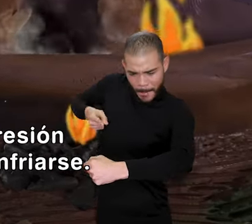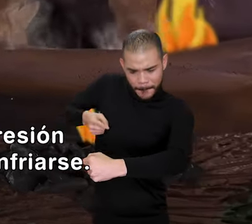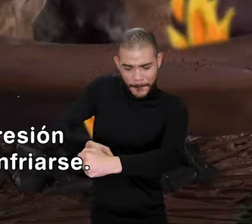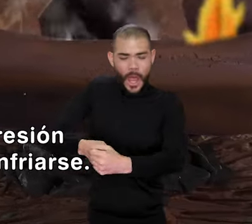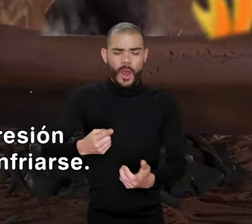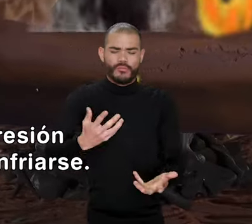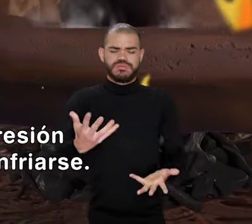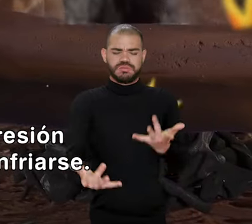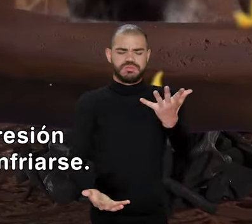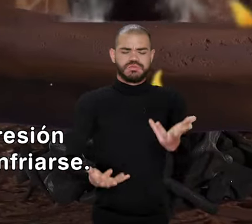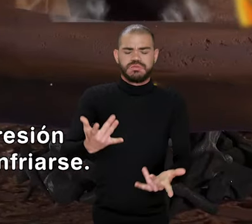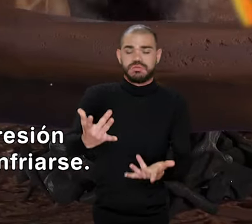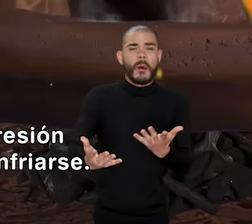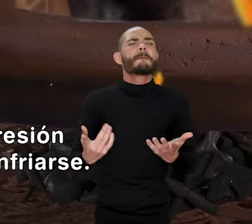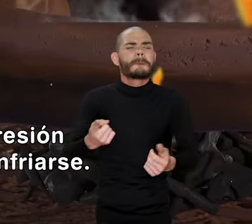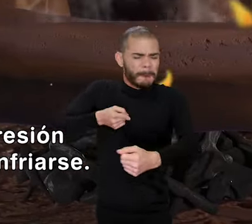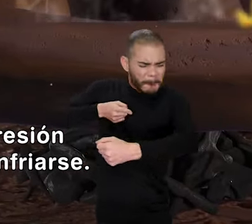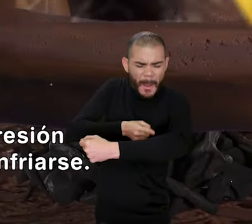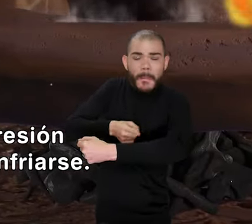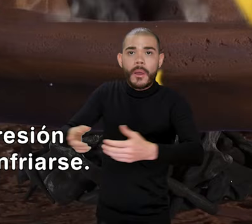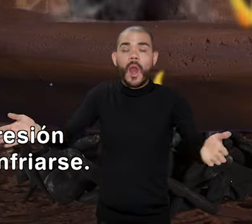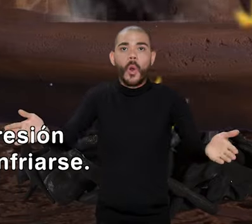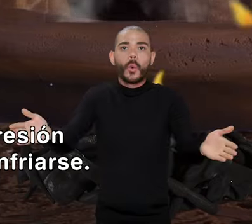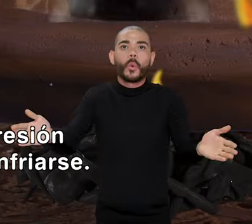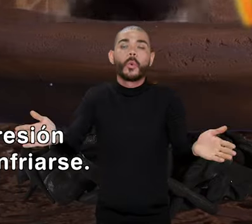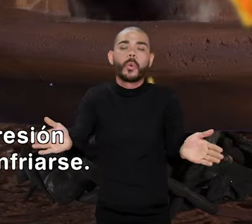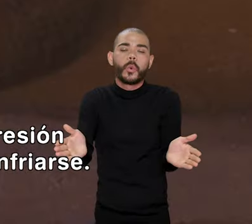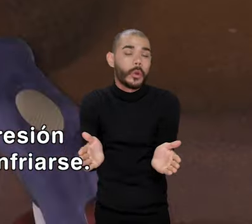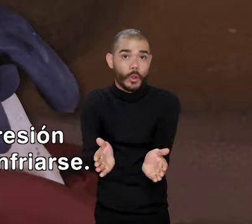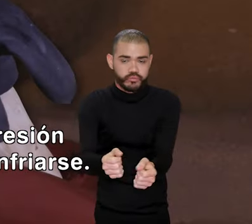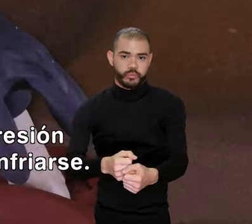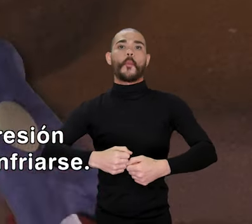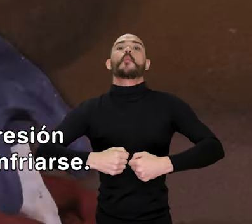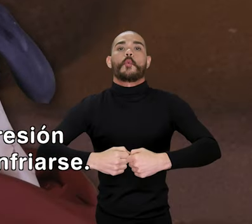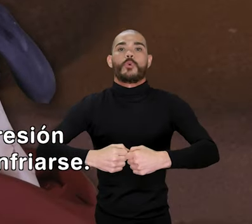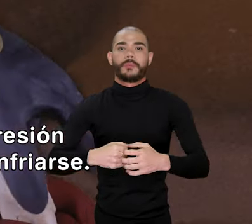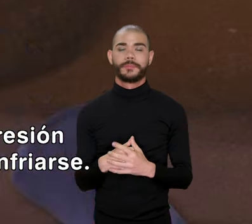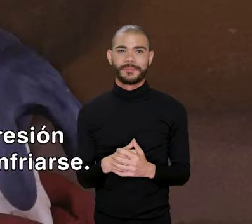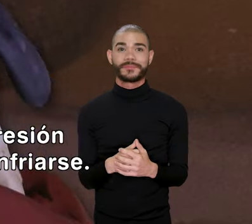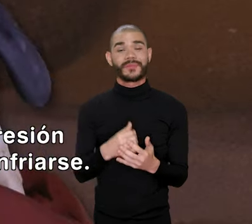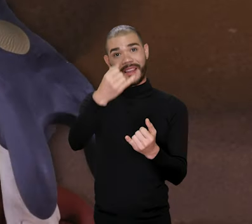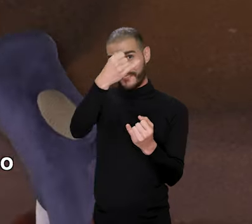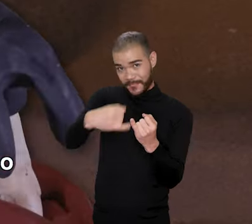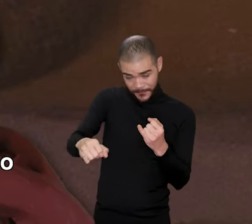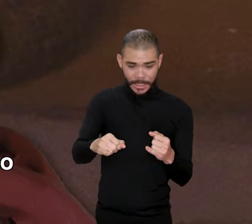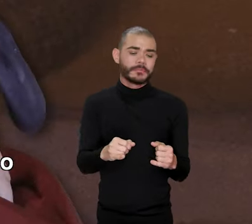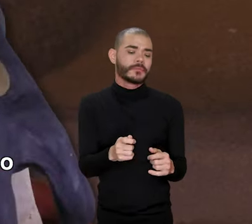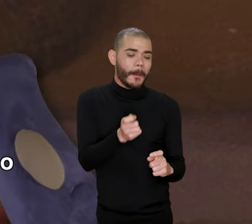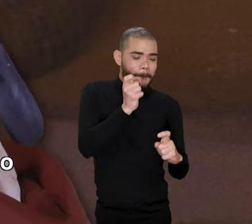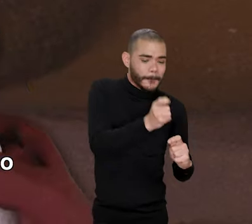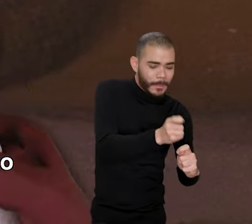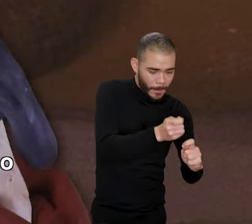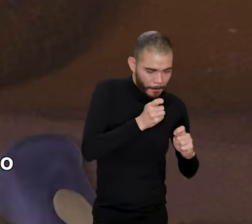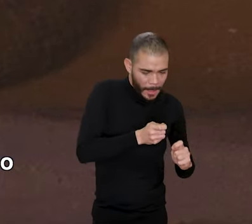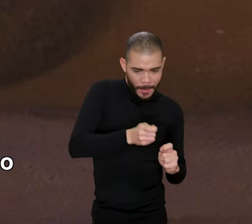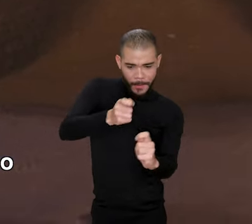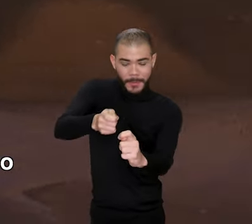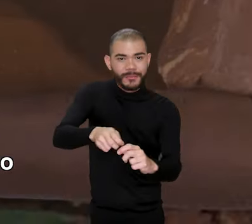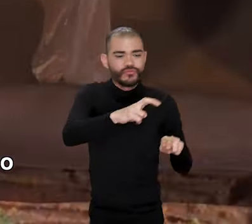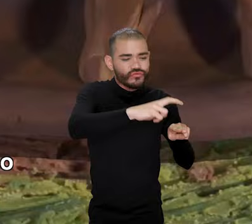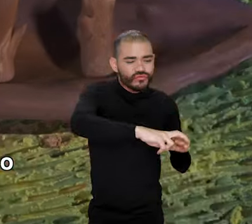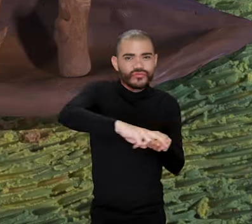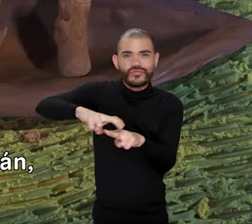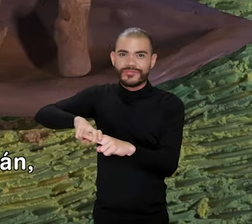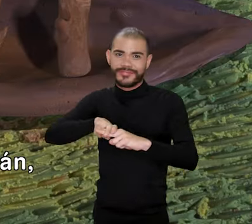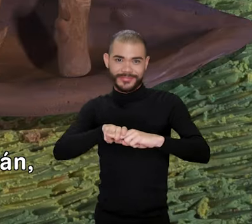fuego y dentro le encajan palos a presión para evitar que se estreche al enfriarse. Se fijan las tablas que servirán